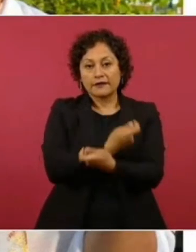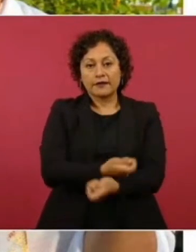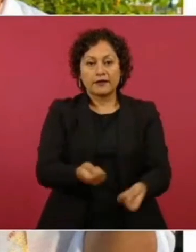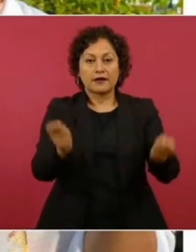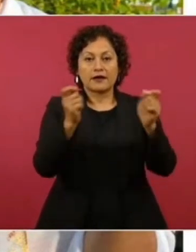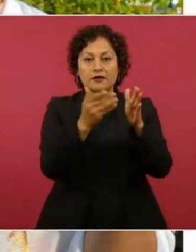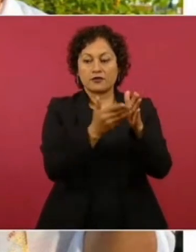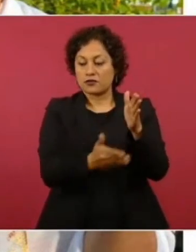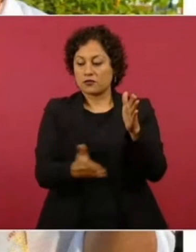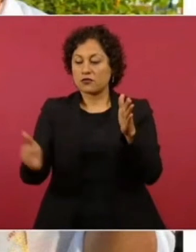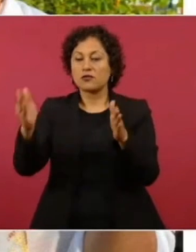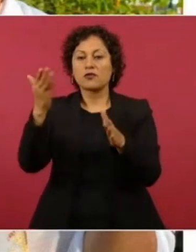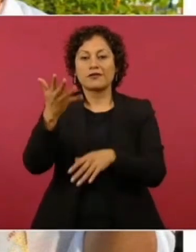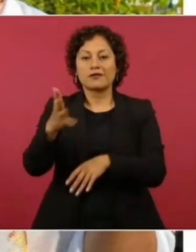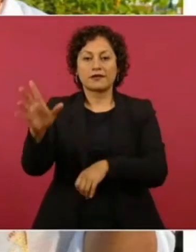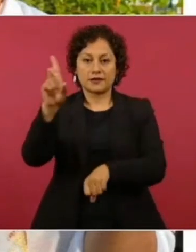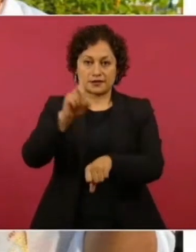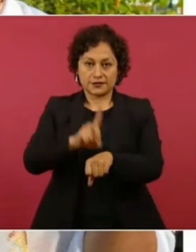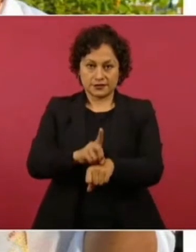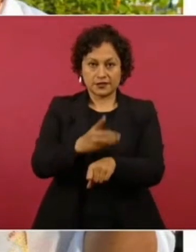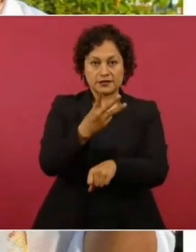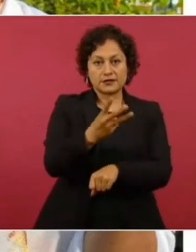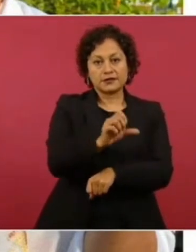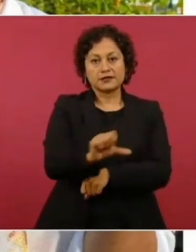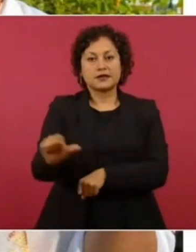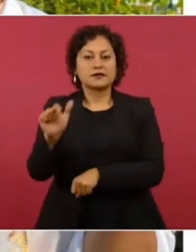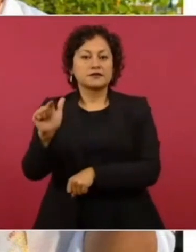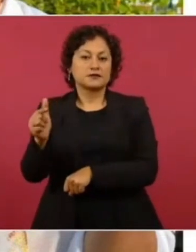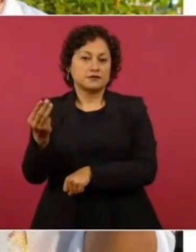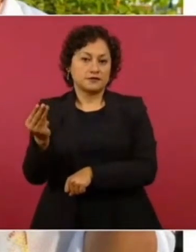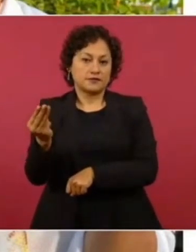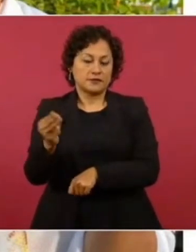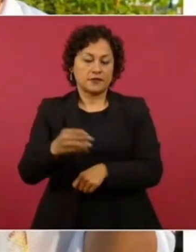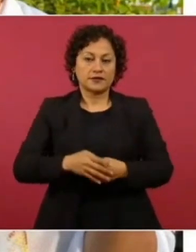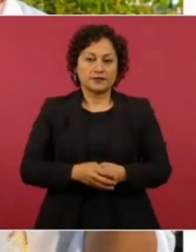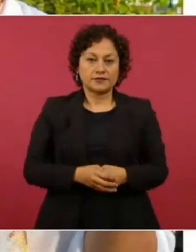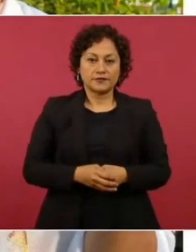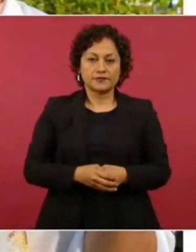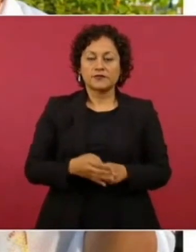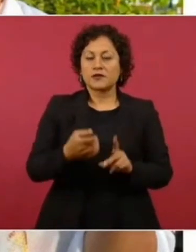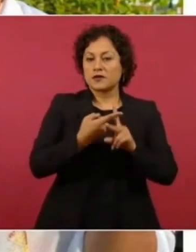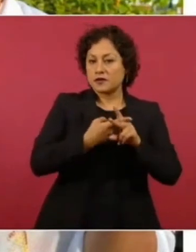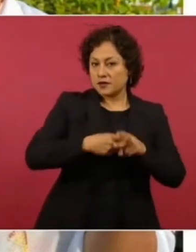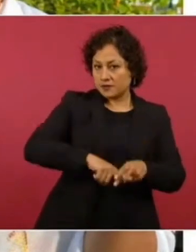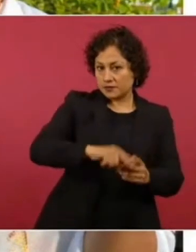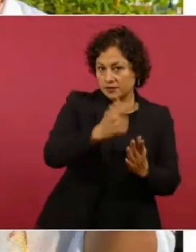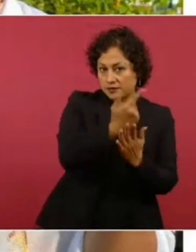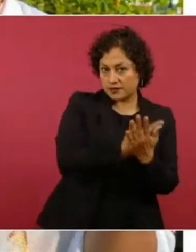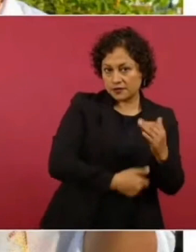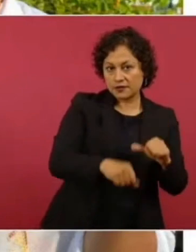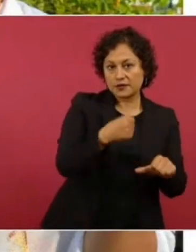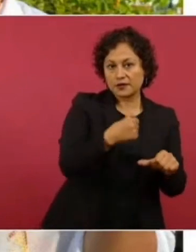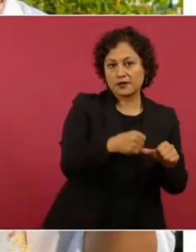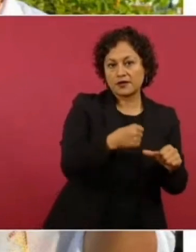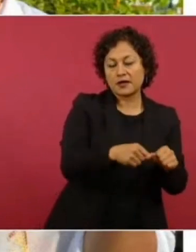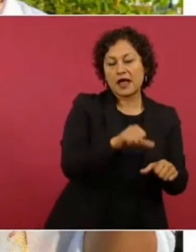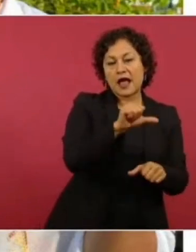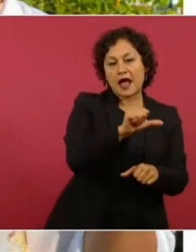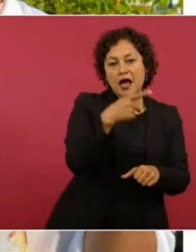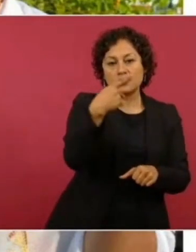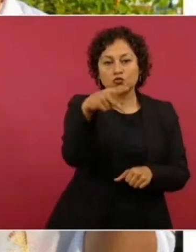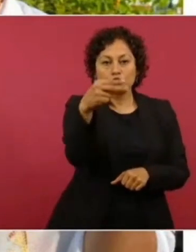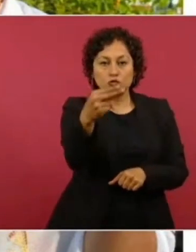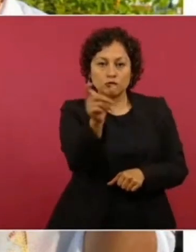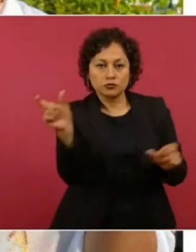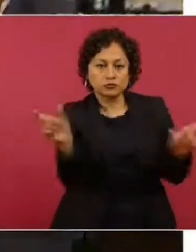durante 10 días hábiles del 3 al 17 de mayo por la primera letra del apellido. Adelante.